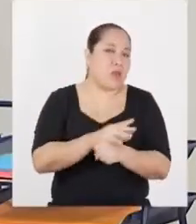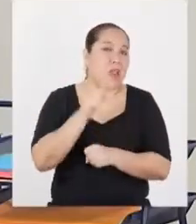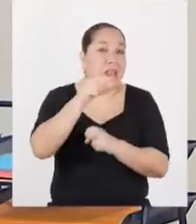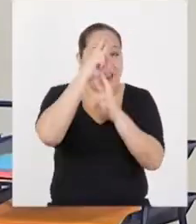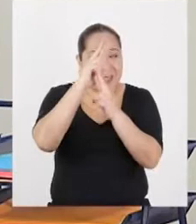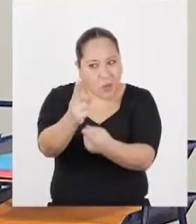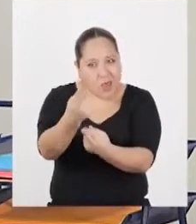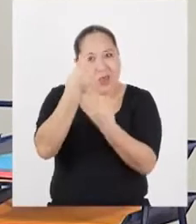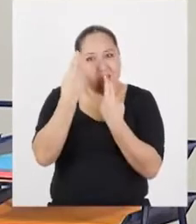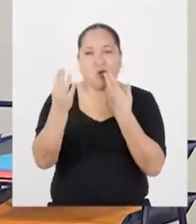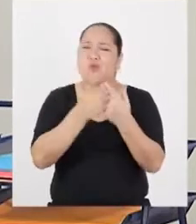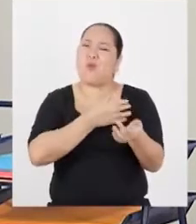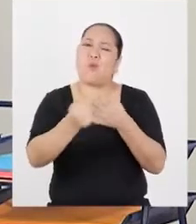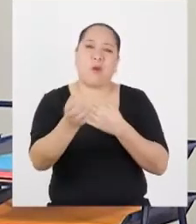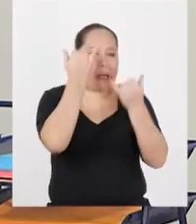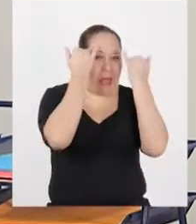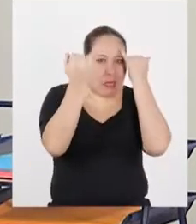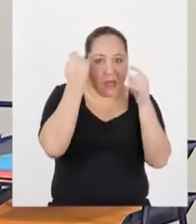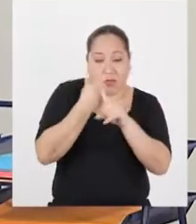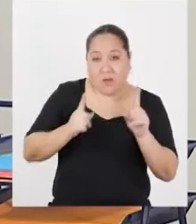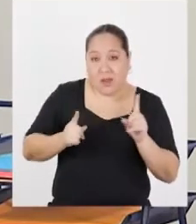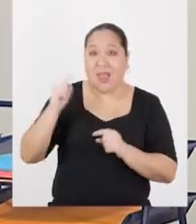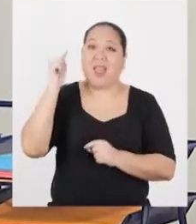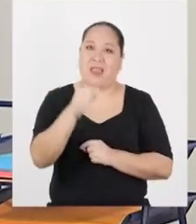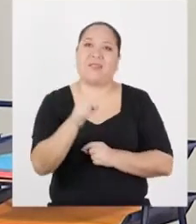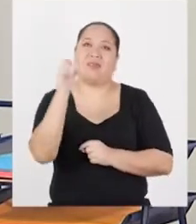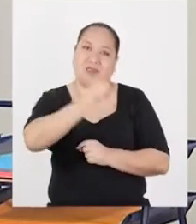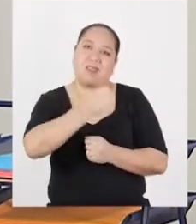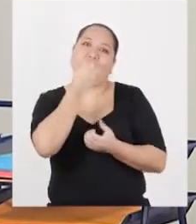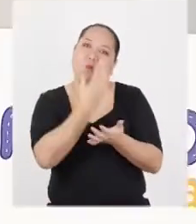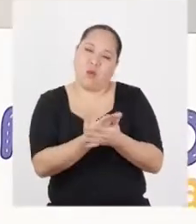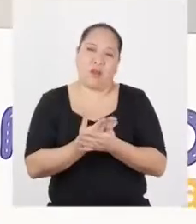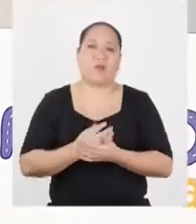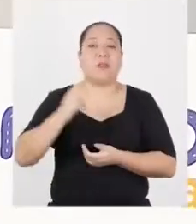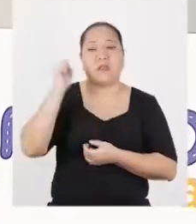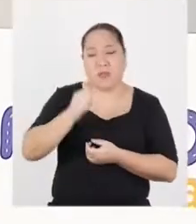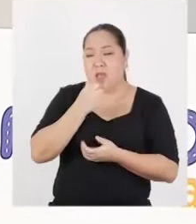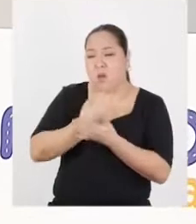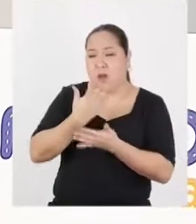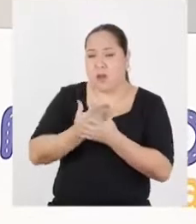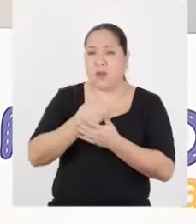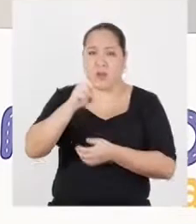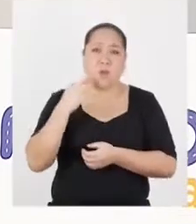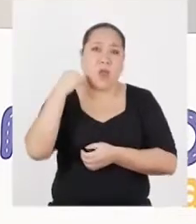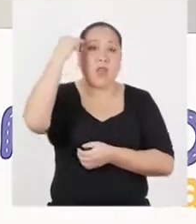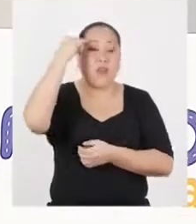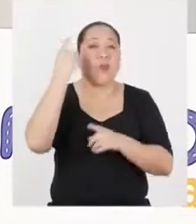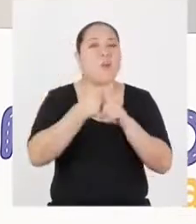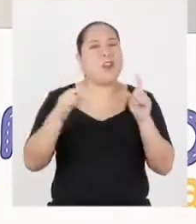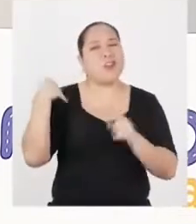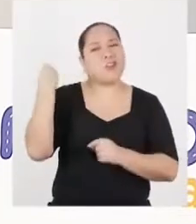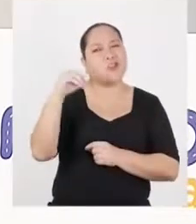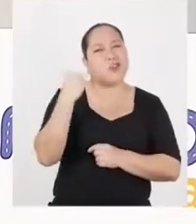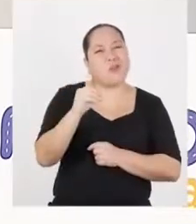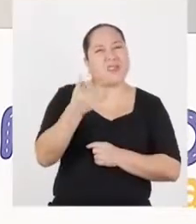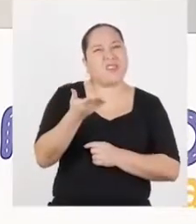El respeto mutuo sin importar las diferencias. Eso parece muy bueno. Es bueno porque es maduro. Pero durante